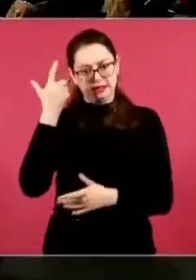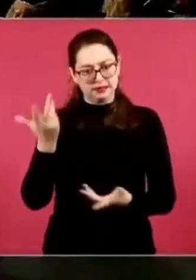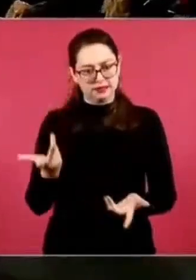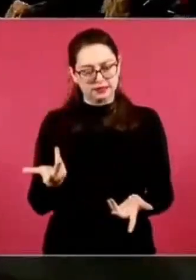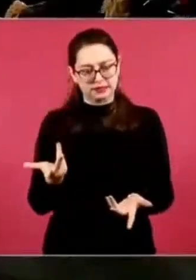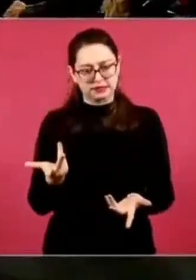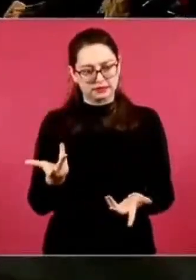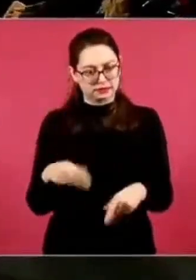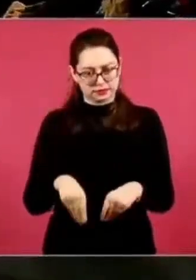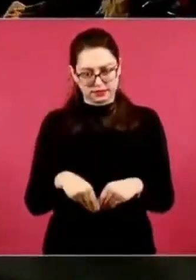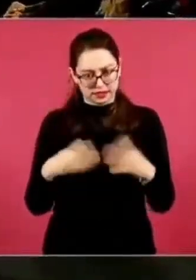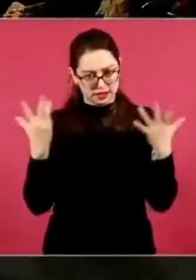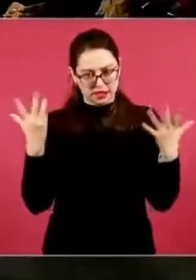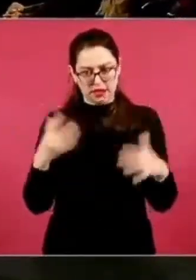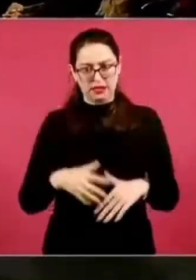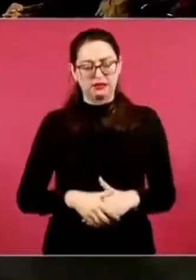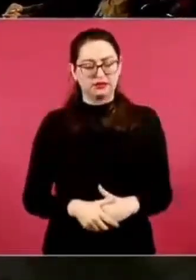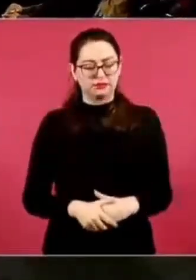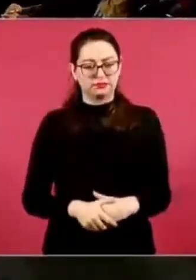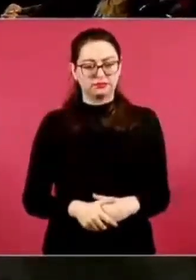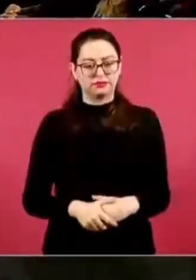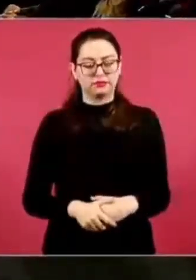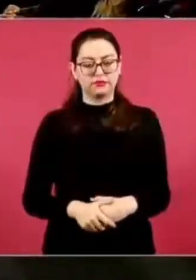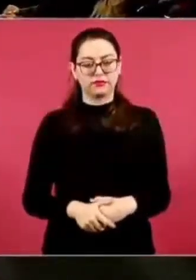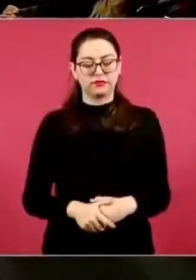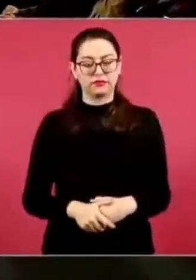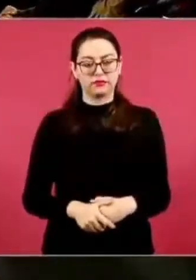sus antepasados,